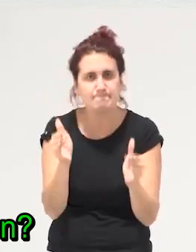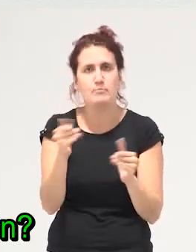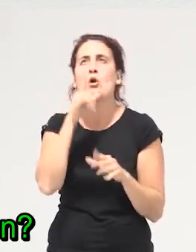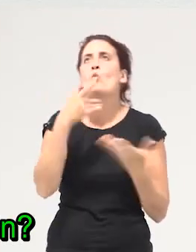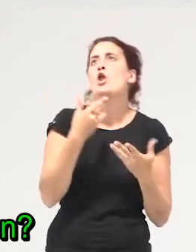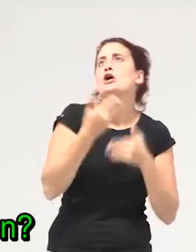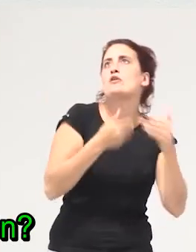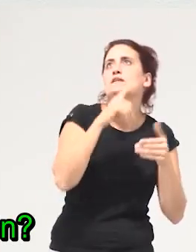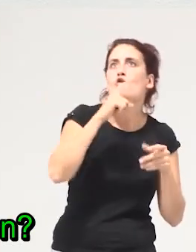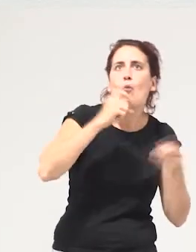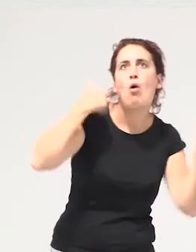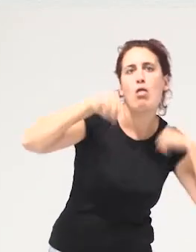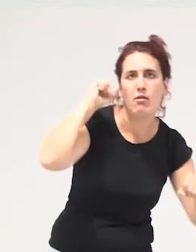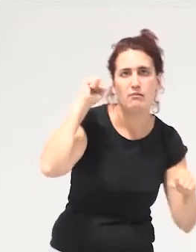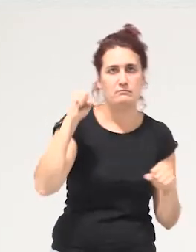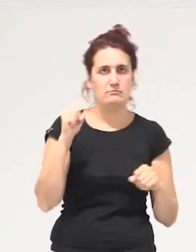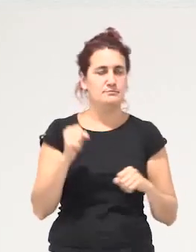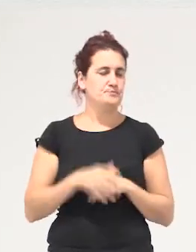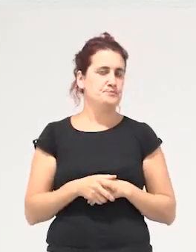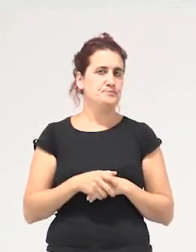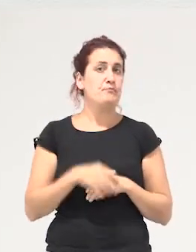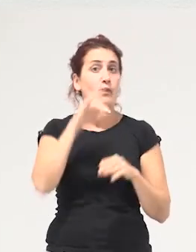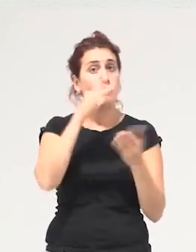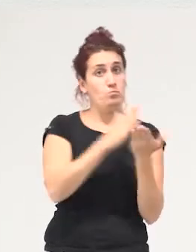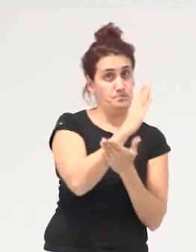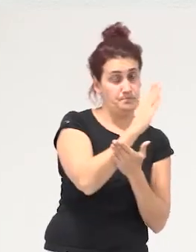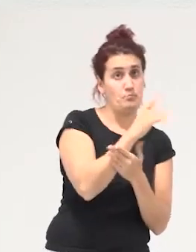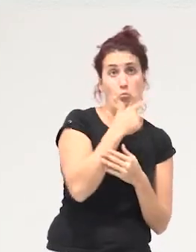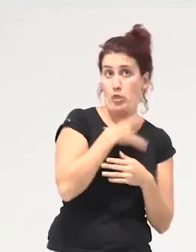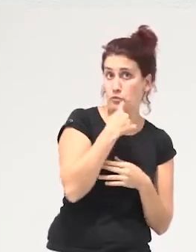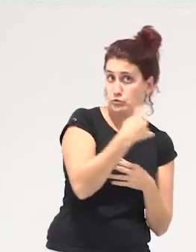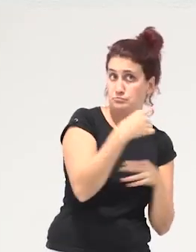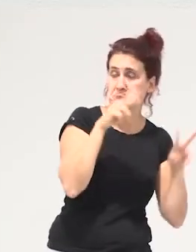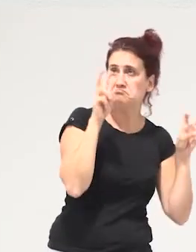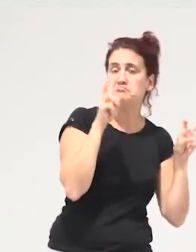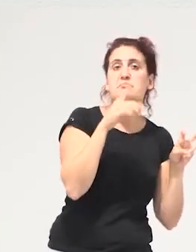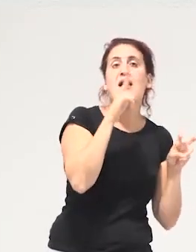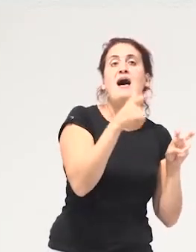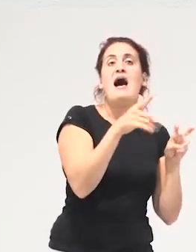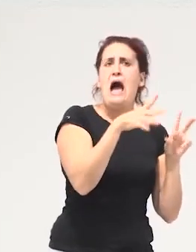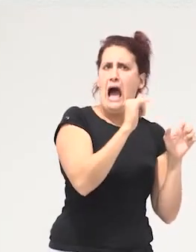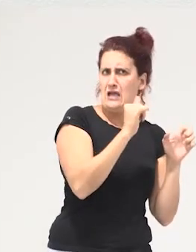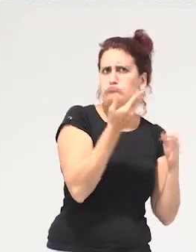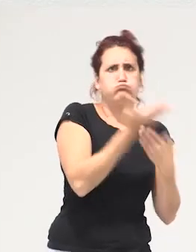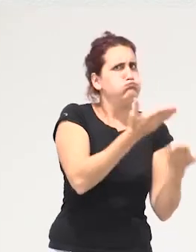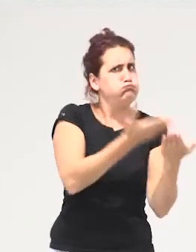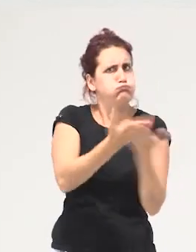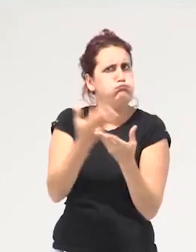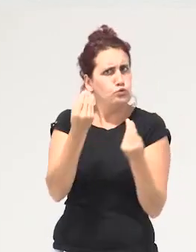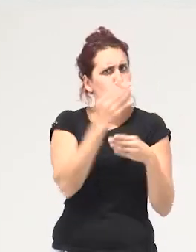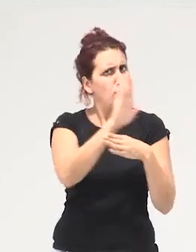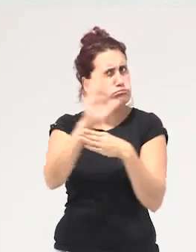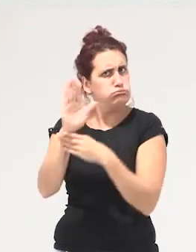¿cómo pasará la acción? entonces por un lado podríamos decir hay un montón de propuestas hay